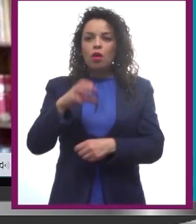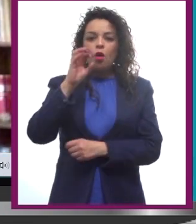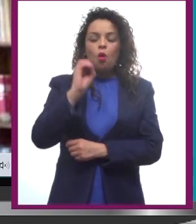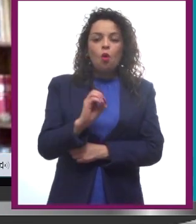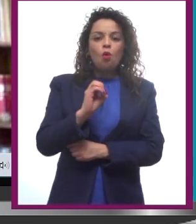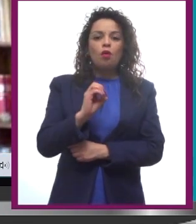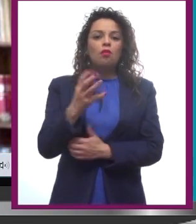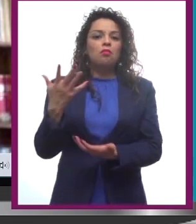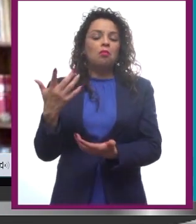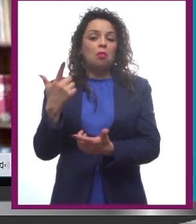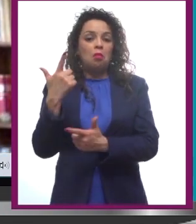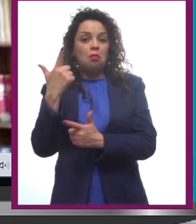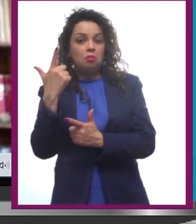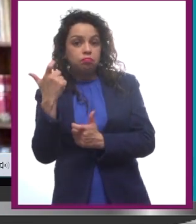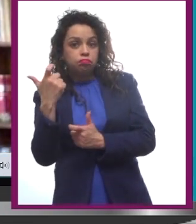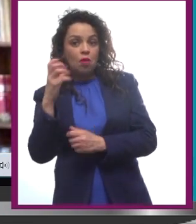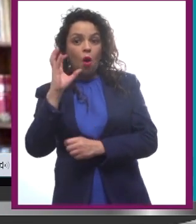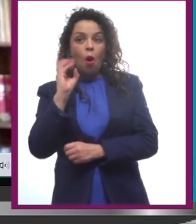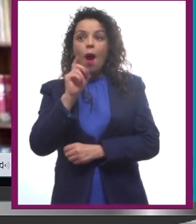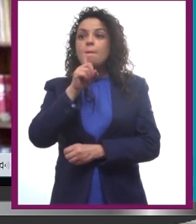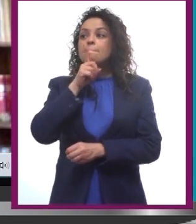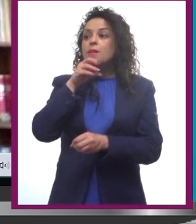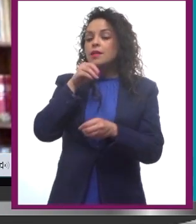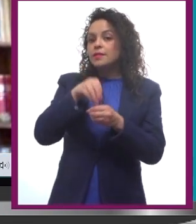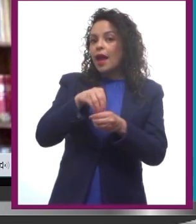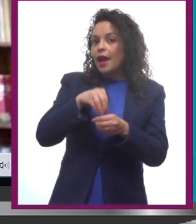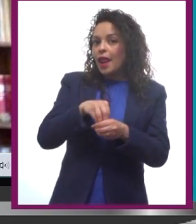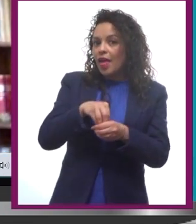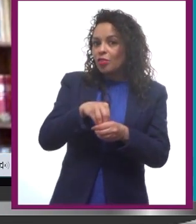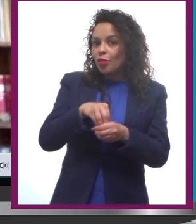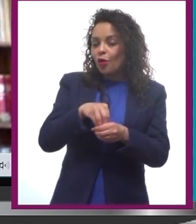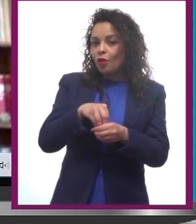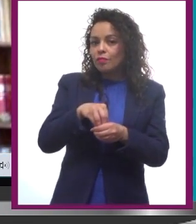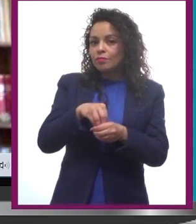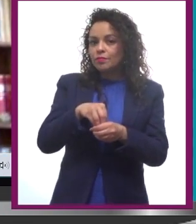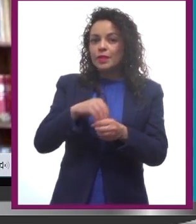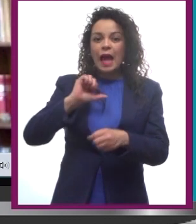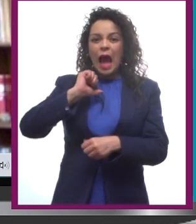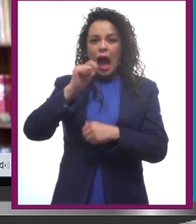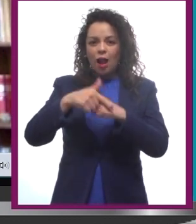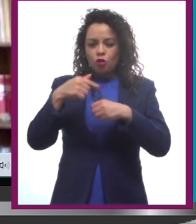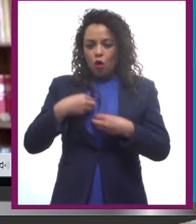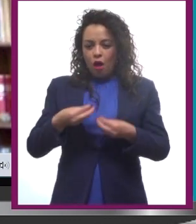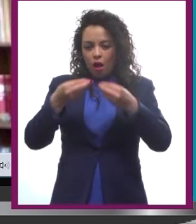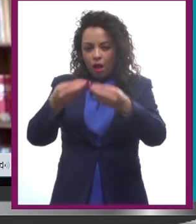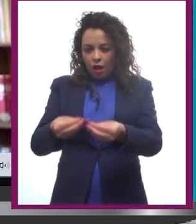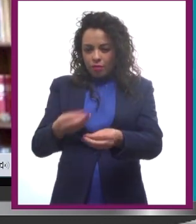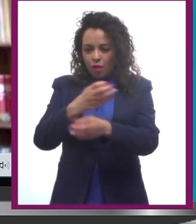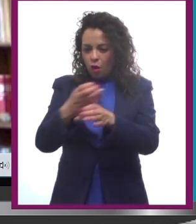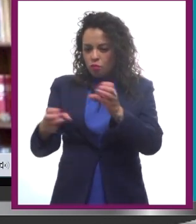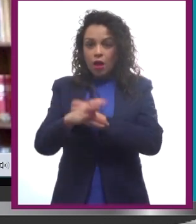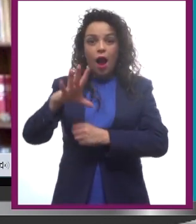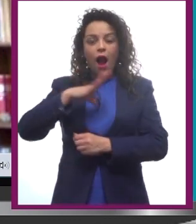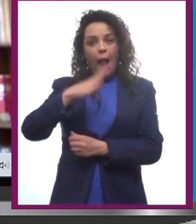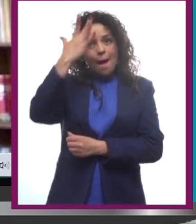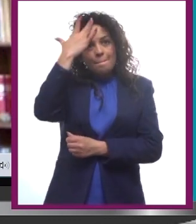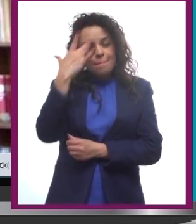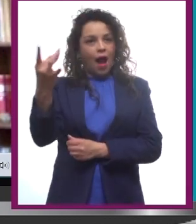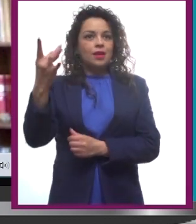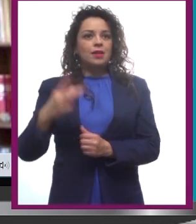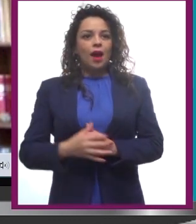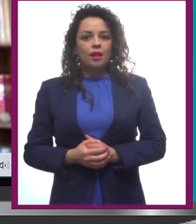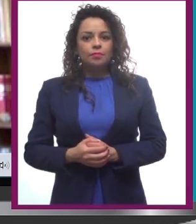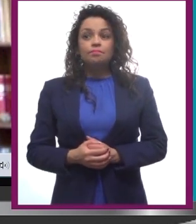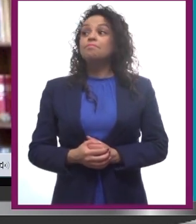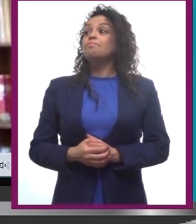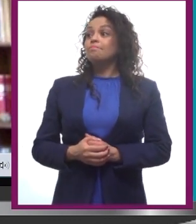a lo mejor es un secreto, te voy a dar algo que te ayude, es un objeto mágico. Y entonces el héroe dice, ah, qué